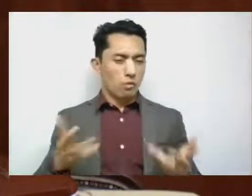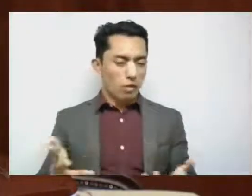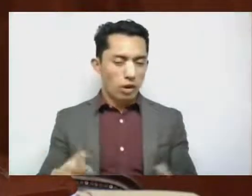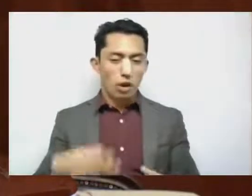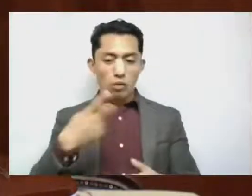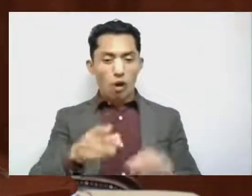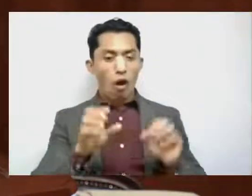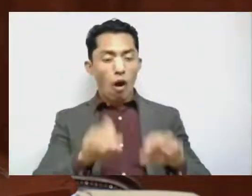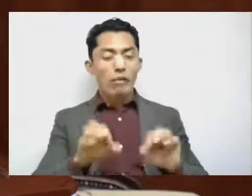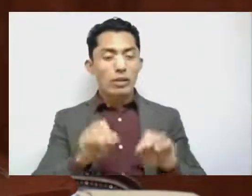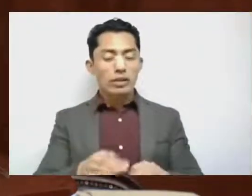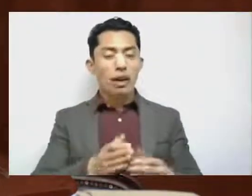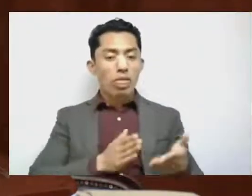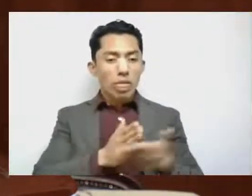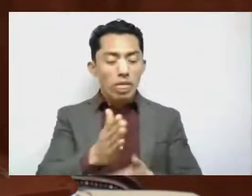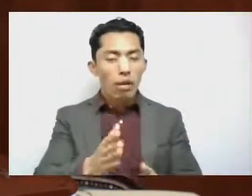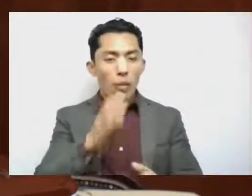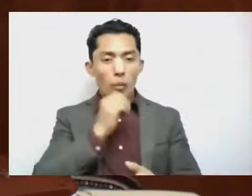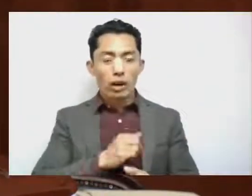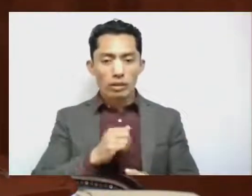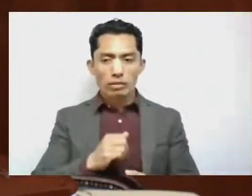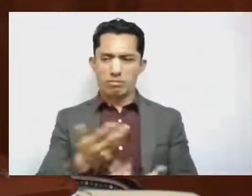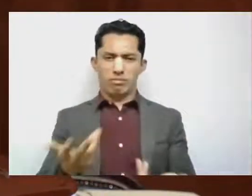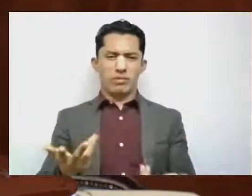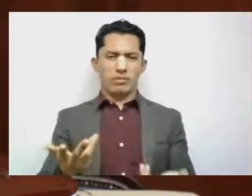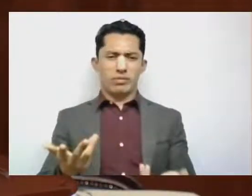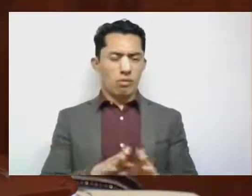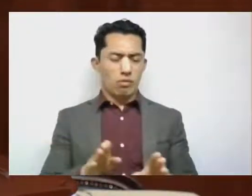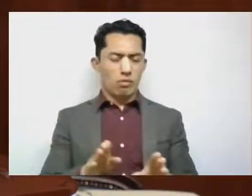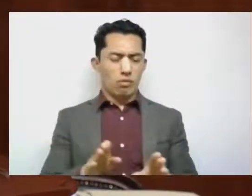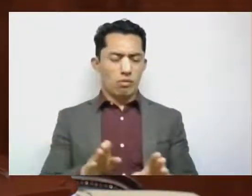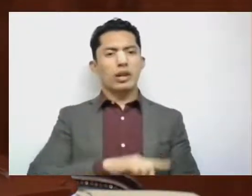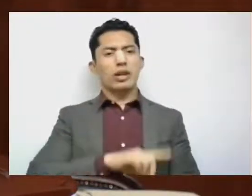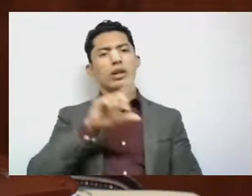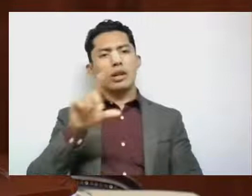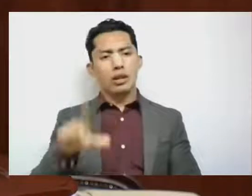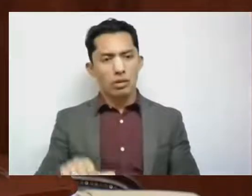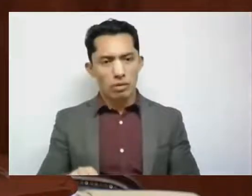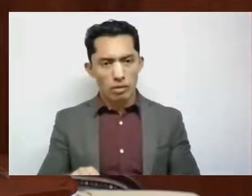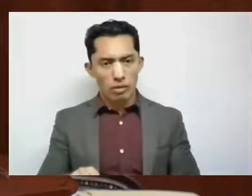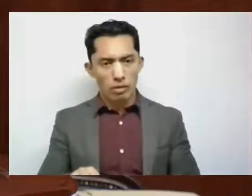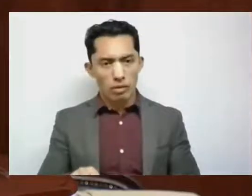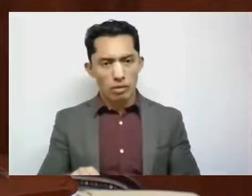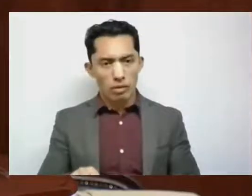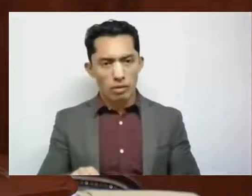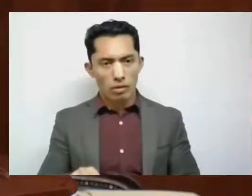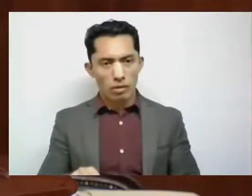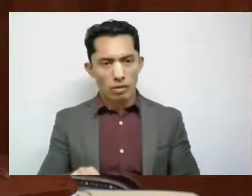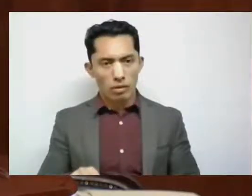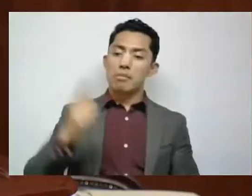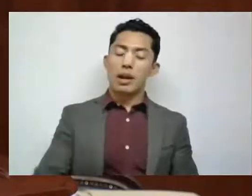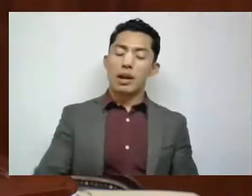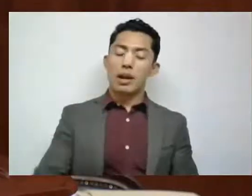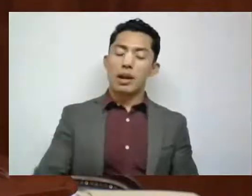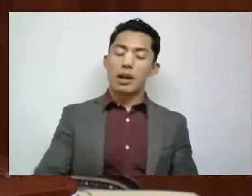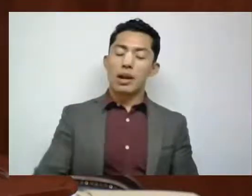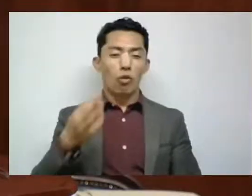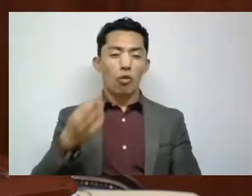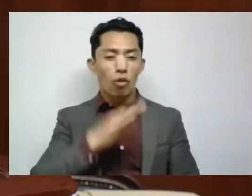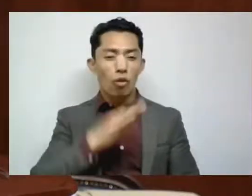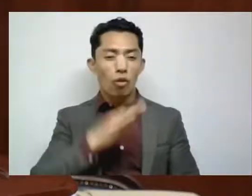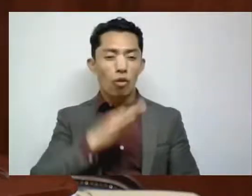siquiera para desocuparla, llegaran y le impusieran de manera muy grosera.